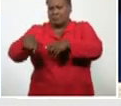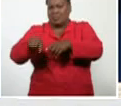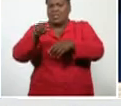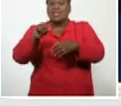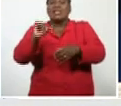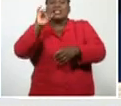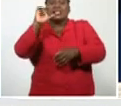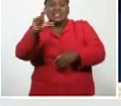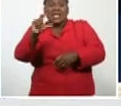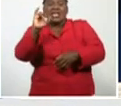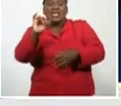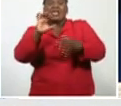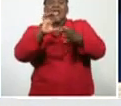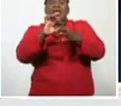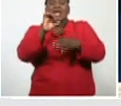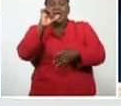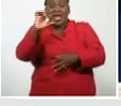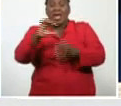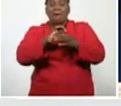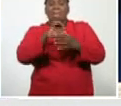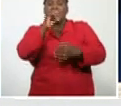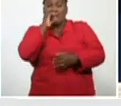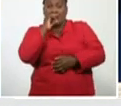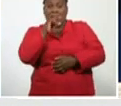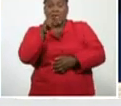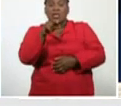258, de surfacen,